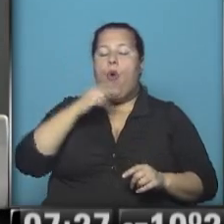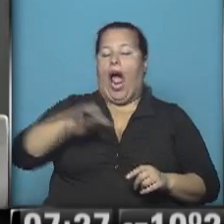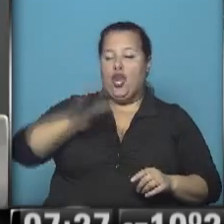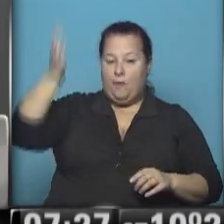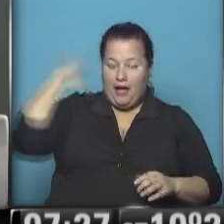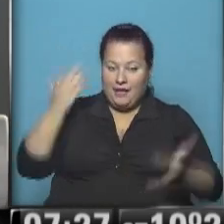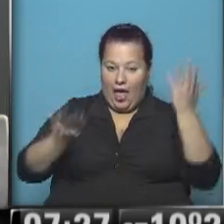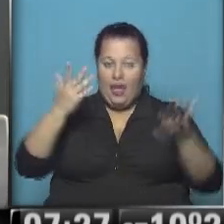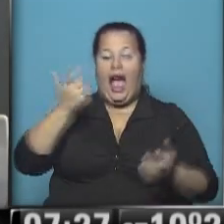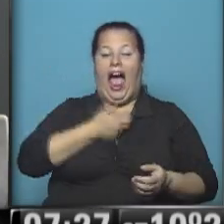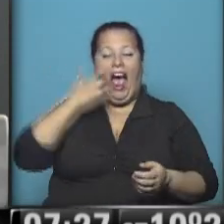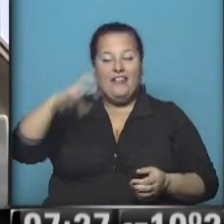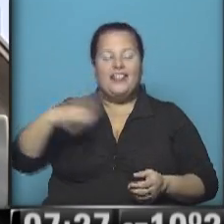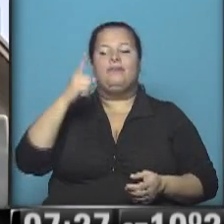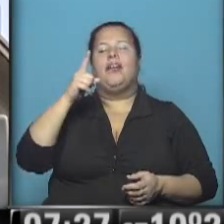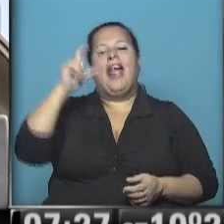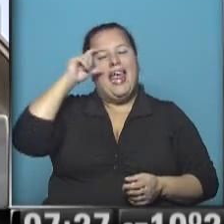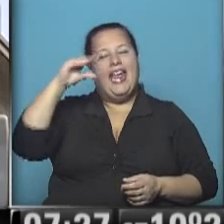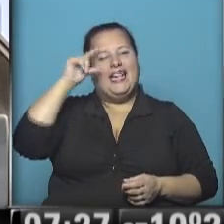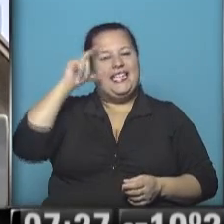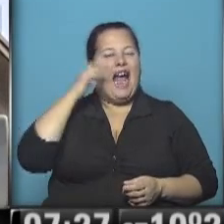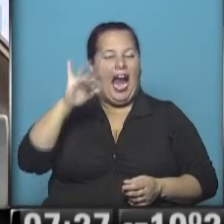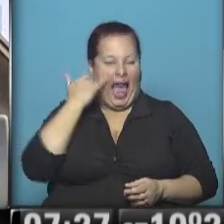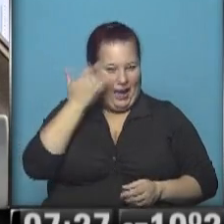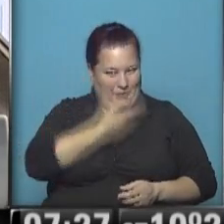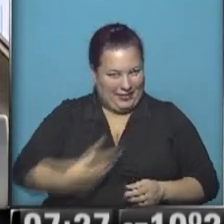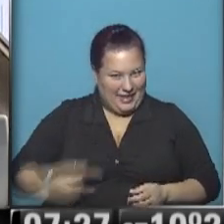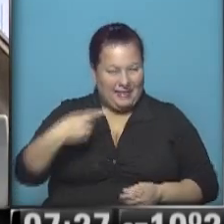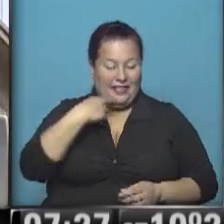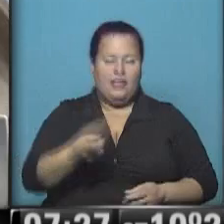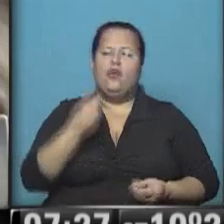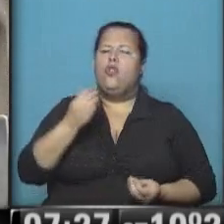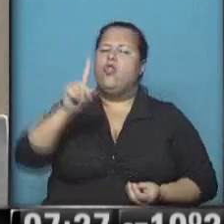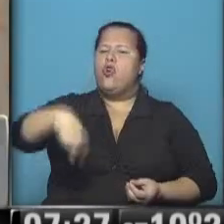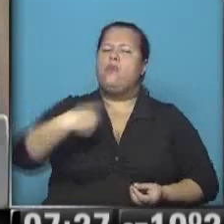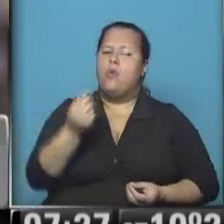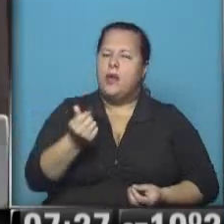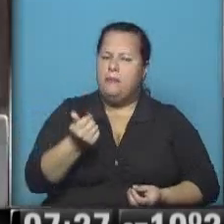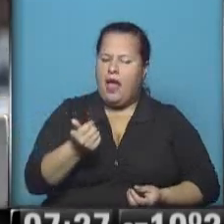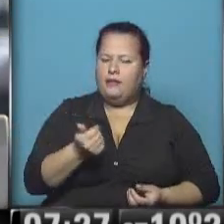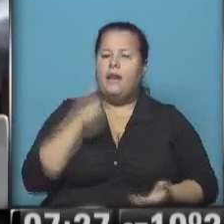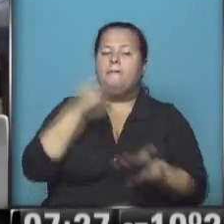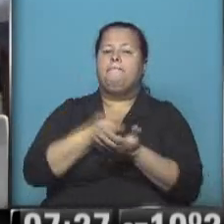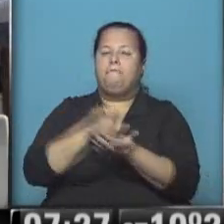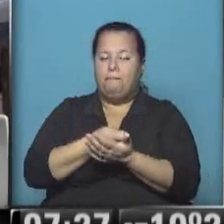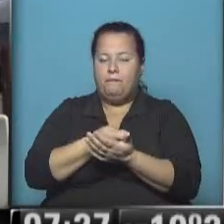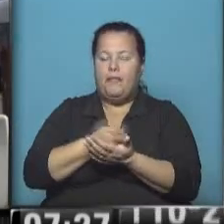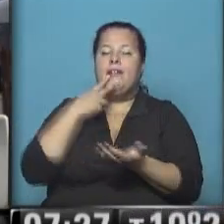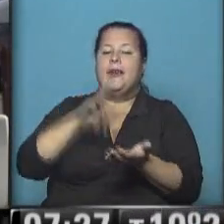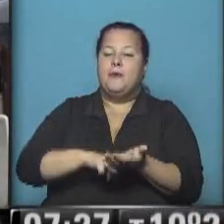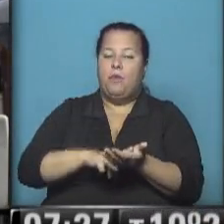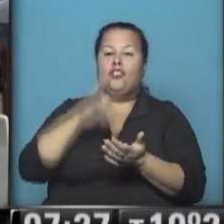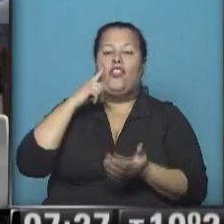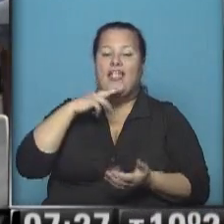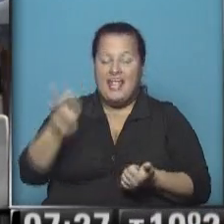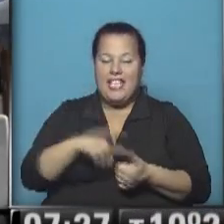según detalló el titular de la FIP, estamos hablando de Ricardo Echegaray. A ver, ¿de dónde viene el aporte por el impuesto al valor